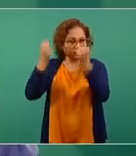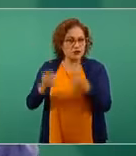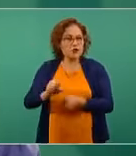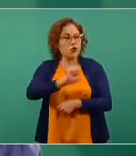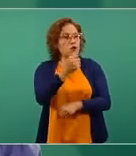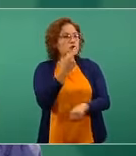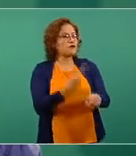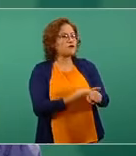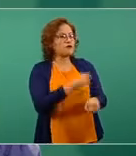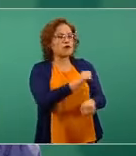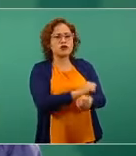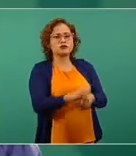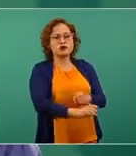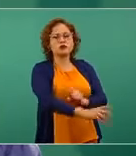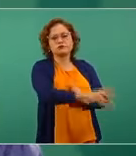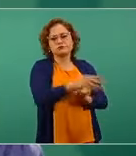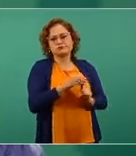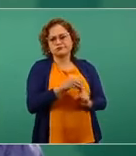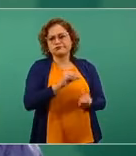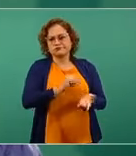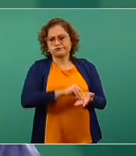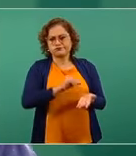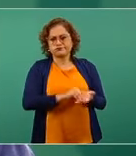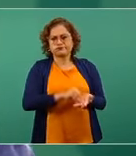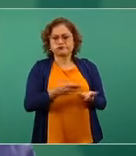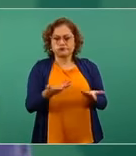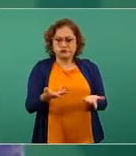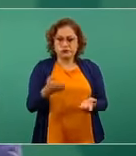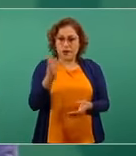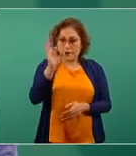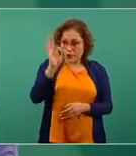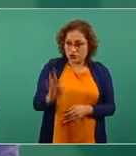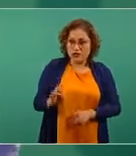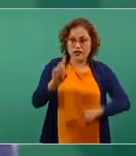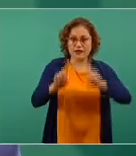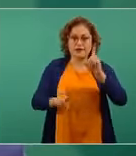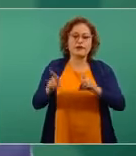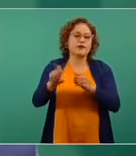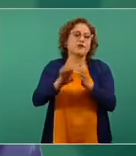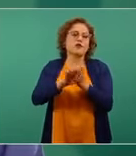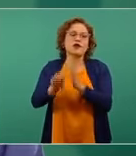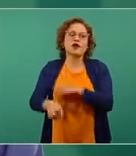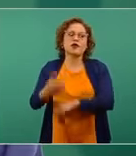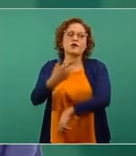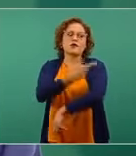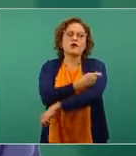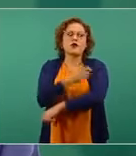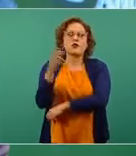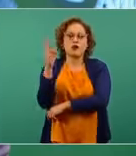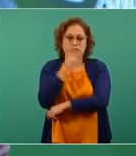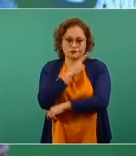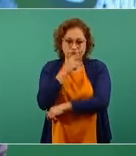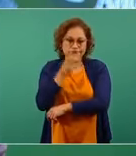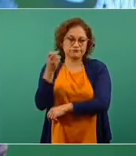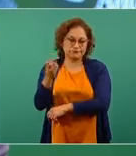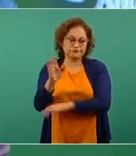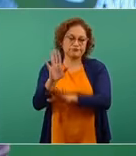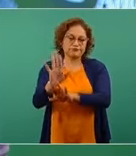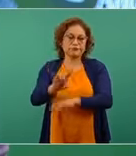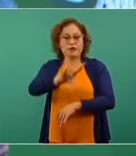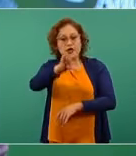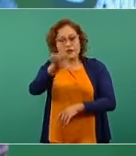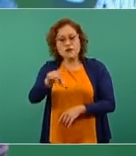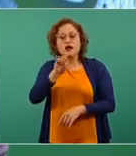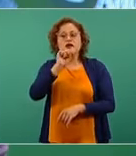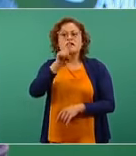tienen protección de 100%, como la vacuna Sputnik, por ejemplo. Y después está el desenlace más desafortunado